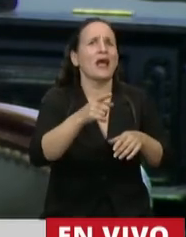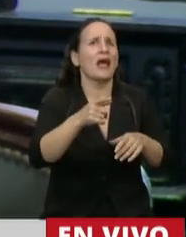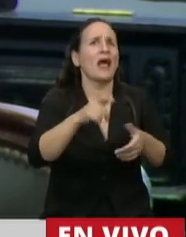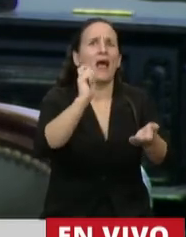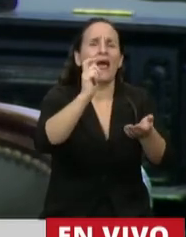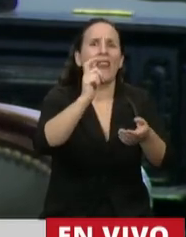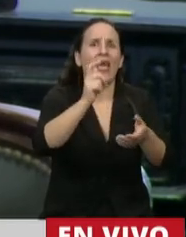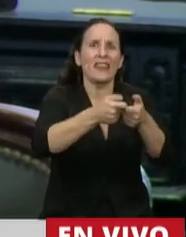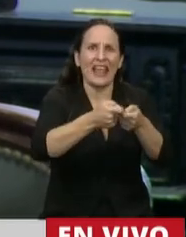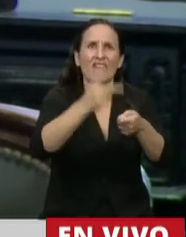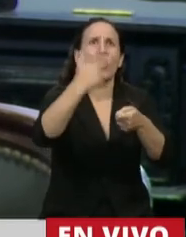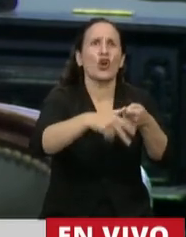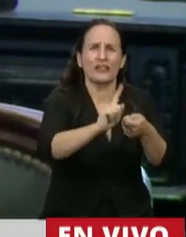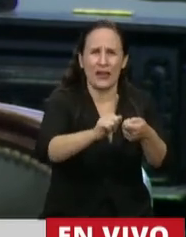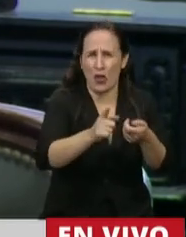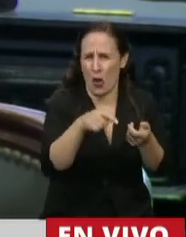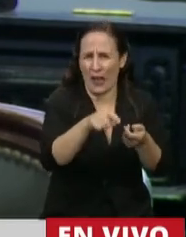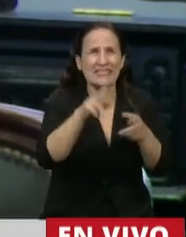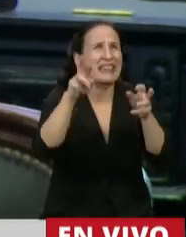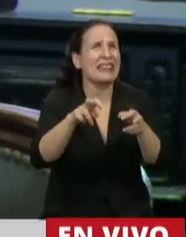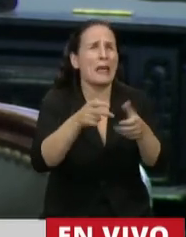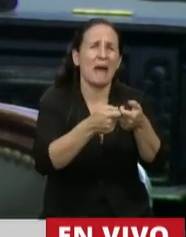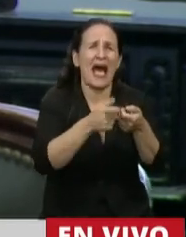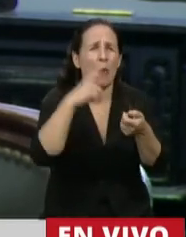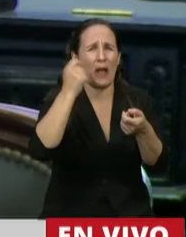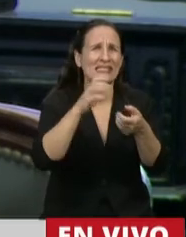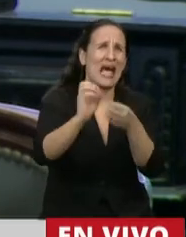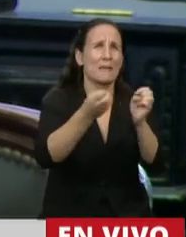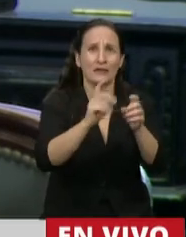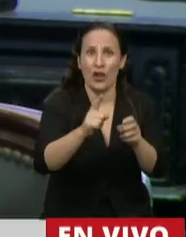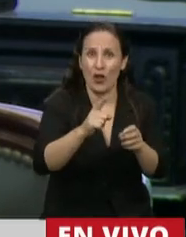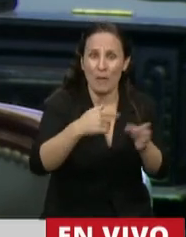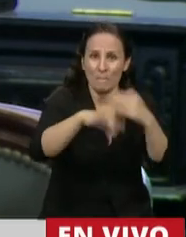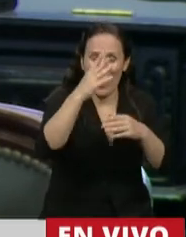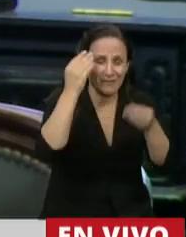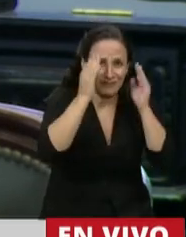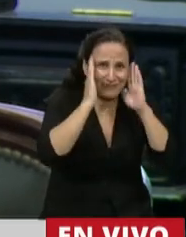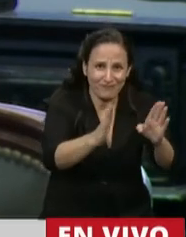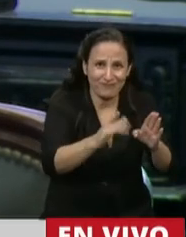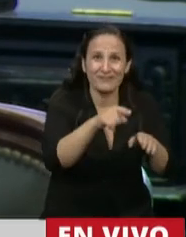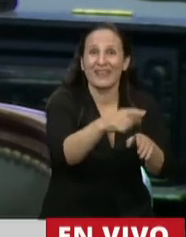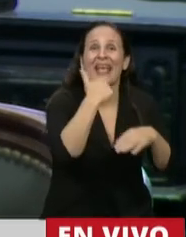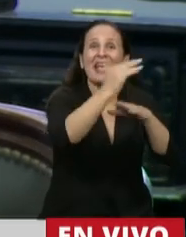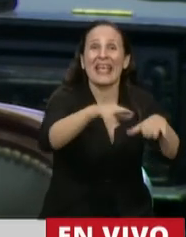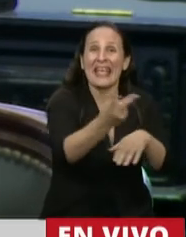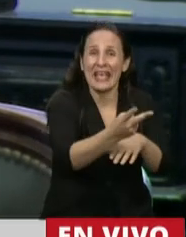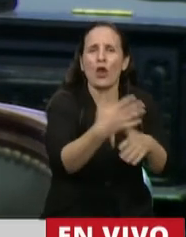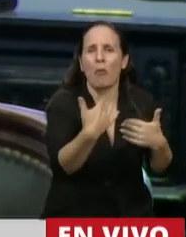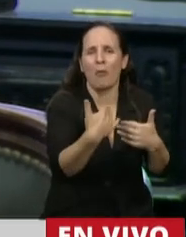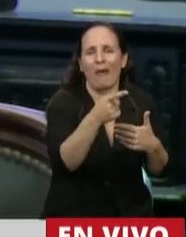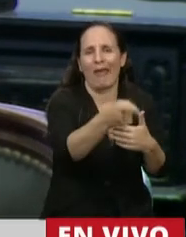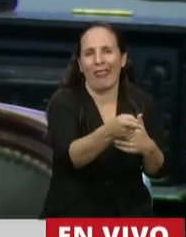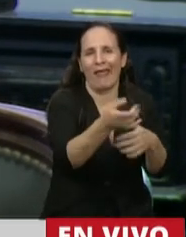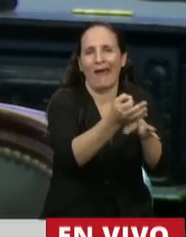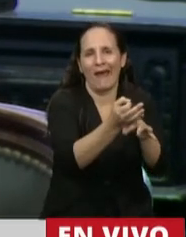el teléfono, que no es lo que le importa poder seguir mandando WhatsApp, sino solucionar la urgencia de que sus hijos no tengan